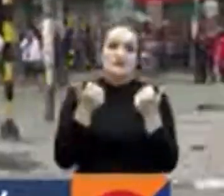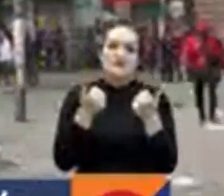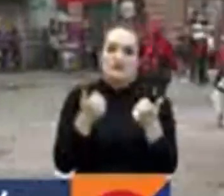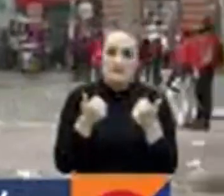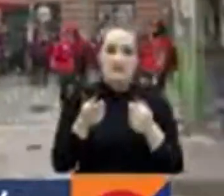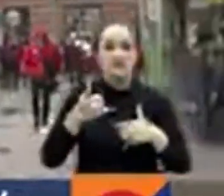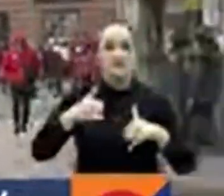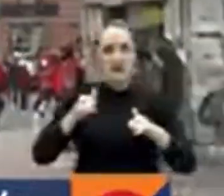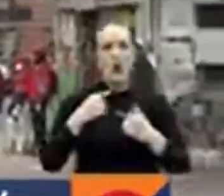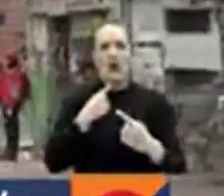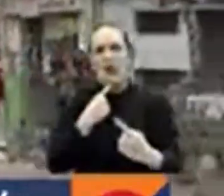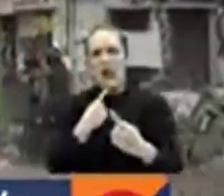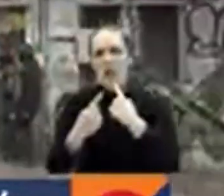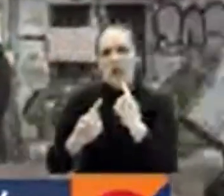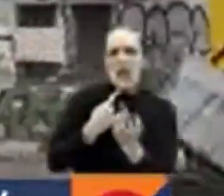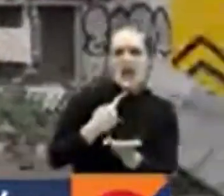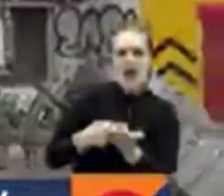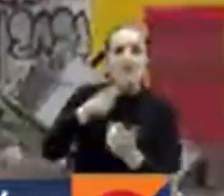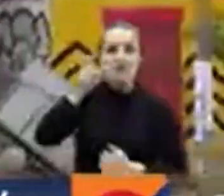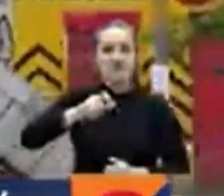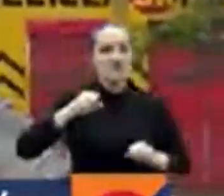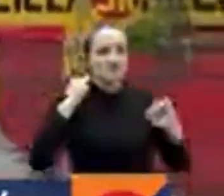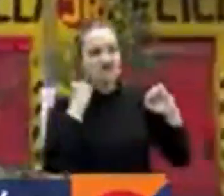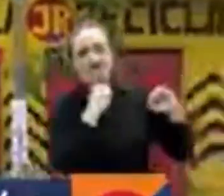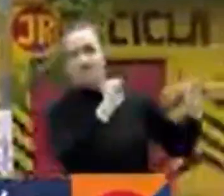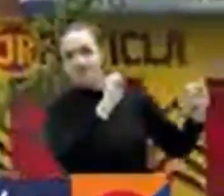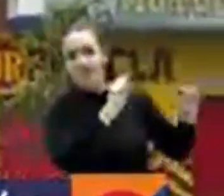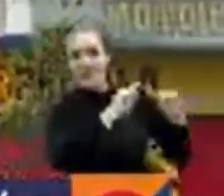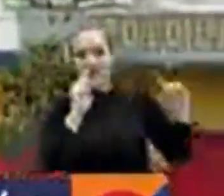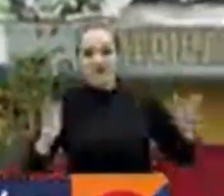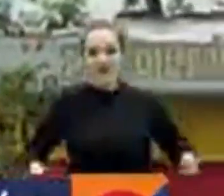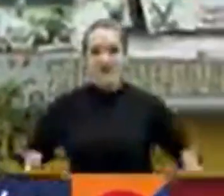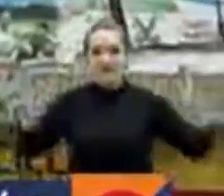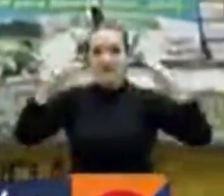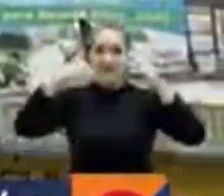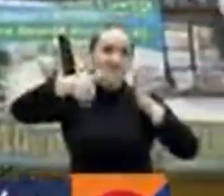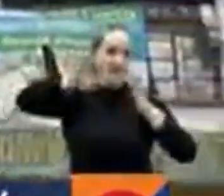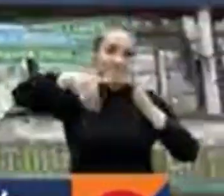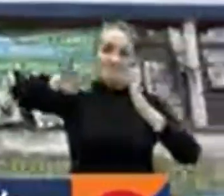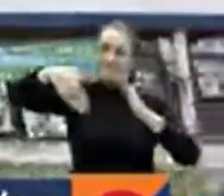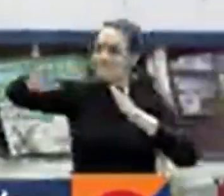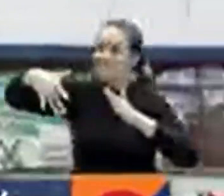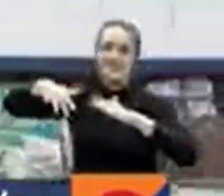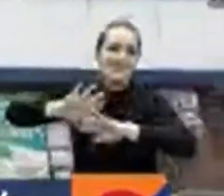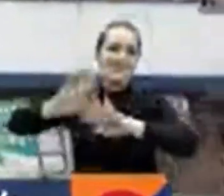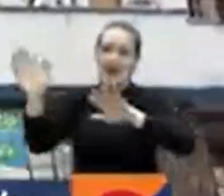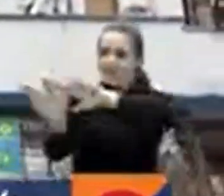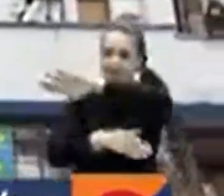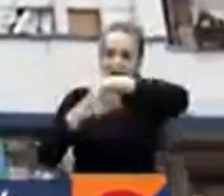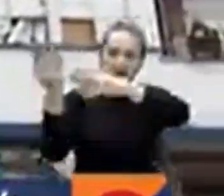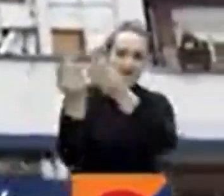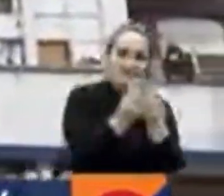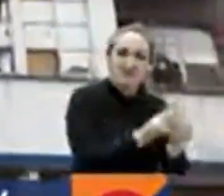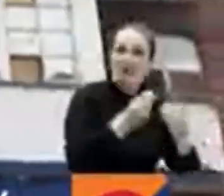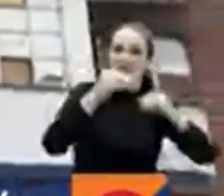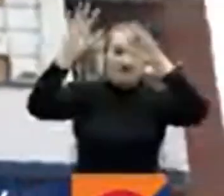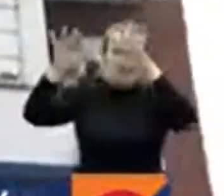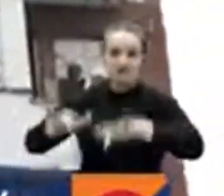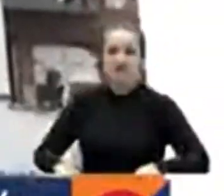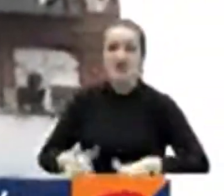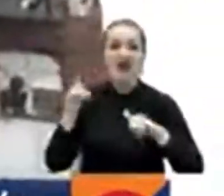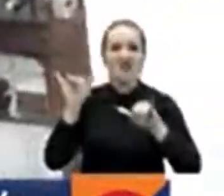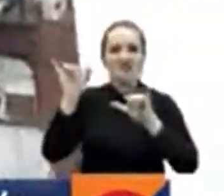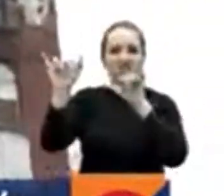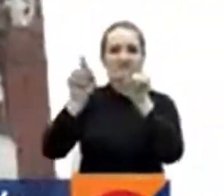tratando de dialogar pero las personas como ustedes se pueden dar cuenta en este predio que tienen que desalojar y que tienen que demoler por orden del distrito pues sigue habitado por al